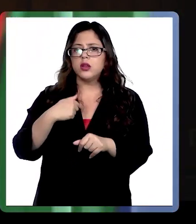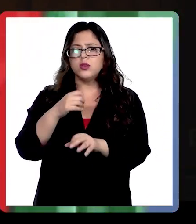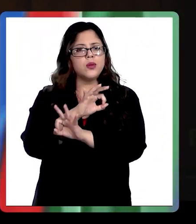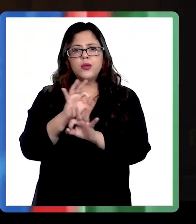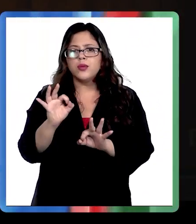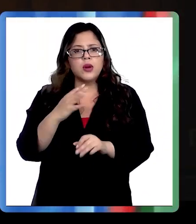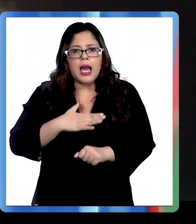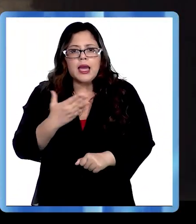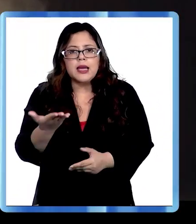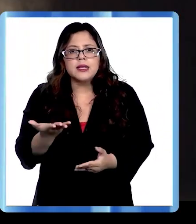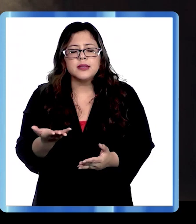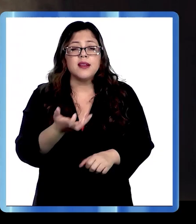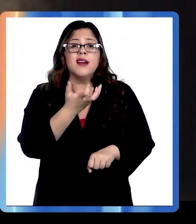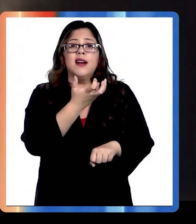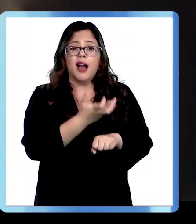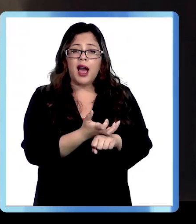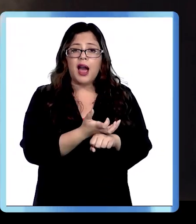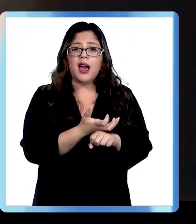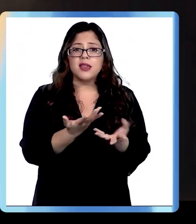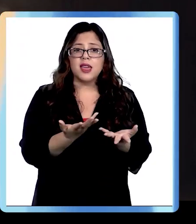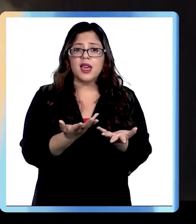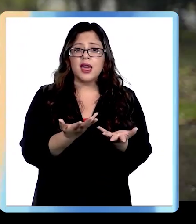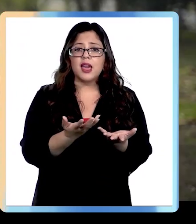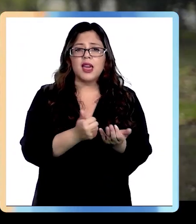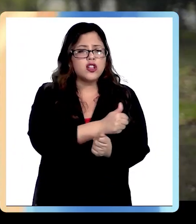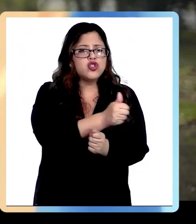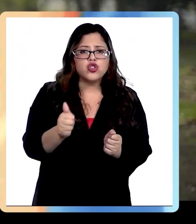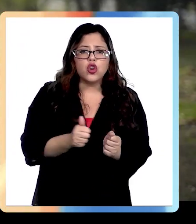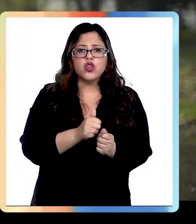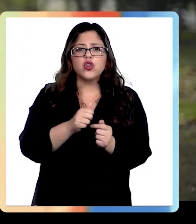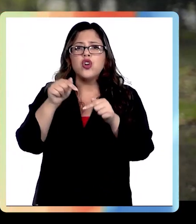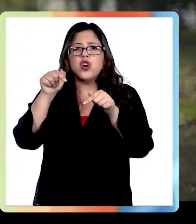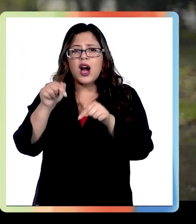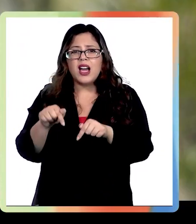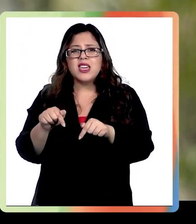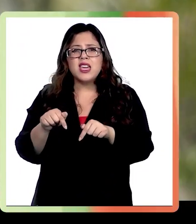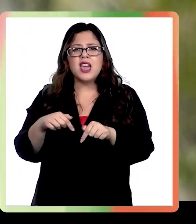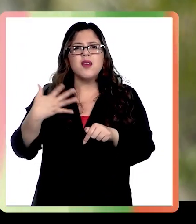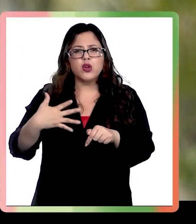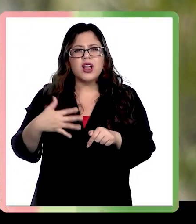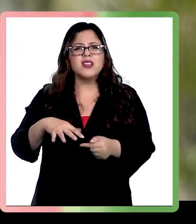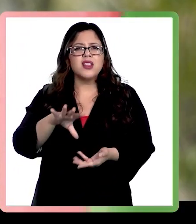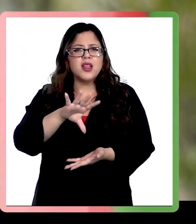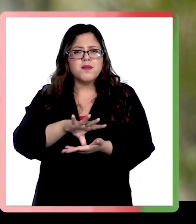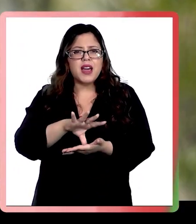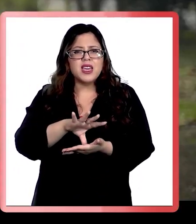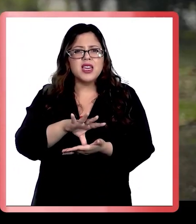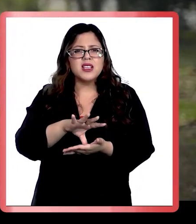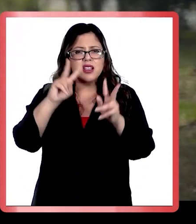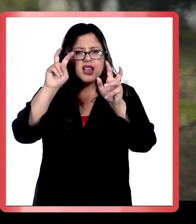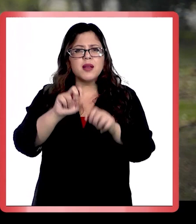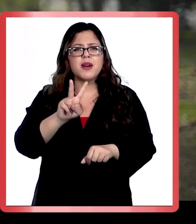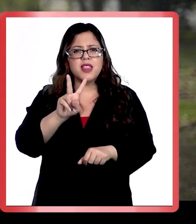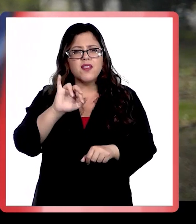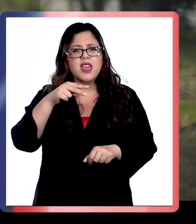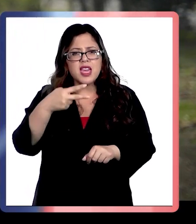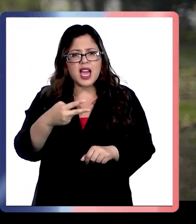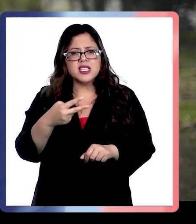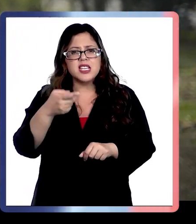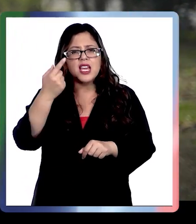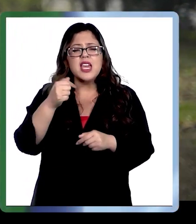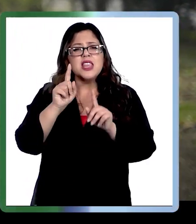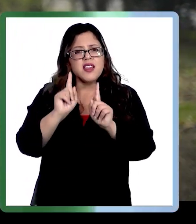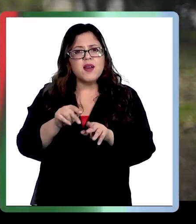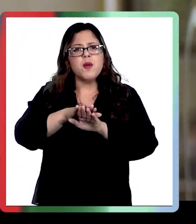busqué. Está presente en todos los pueblos. Somos la reserva cultural de este país y podemos dejar de serlo si no tenemos la